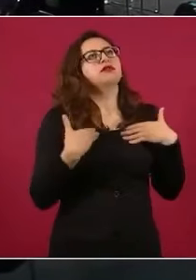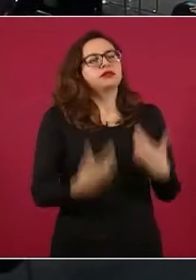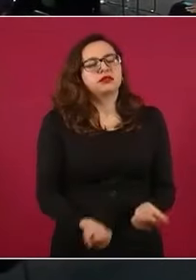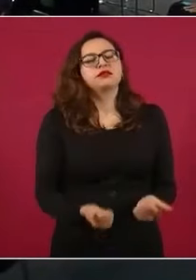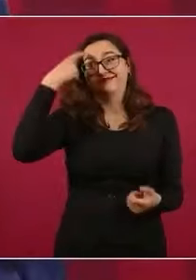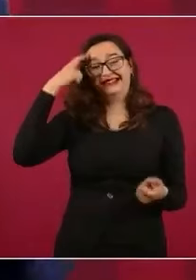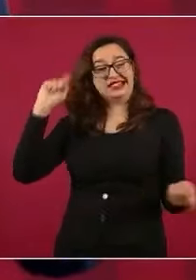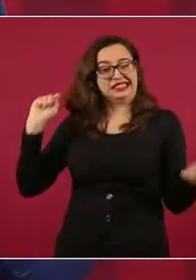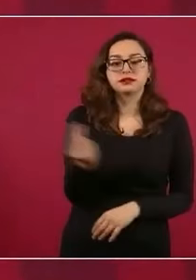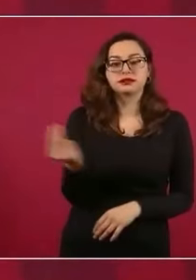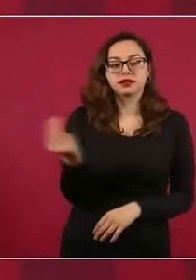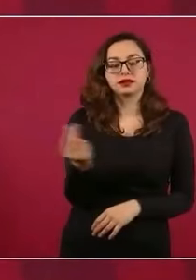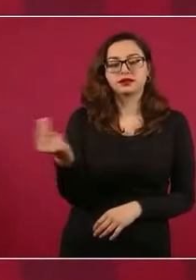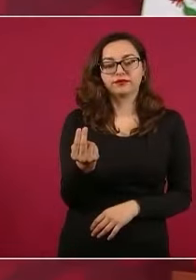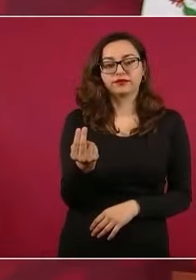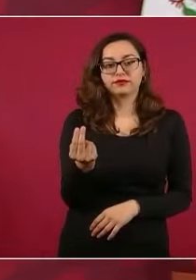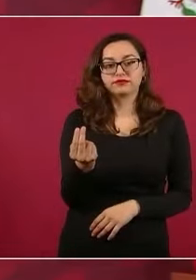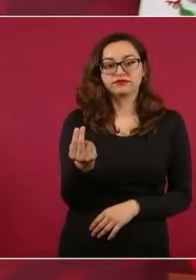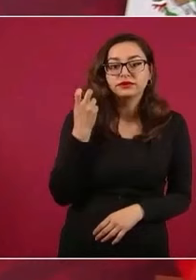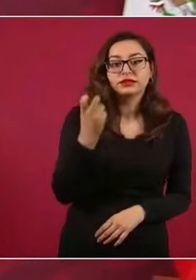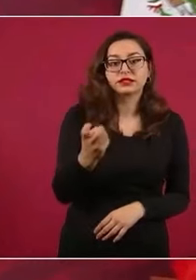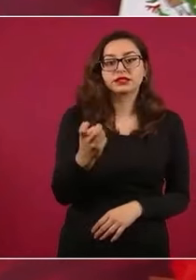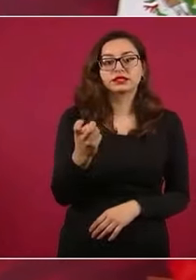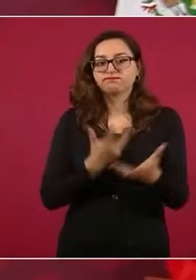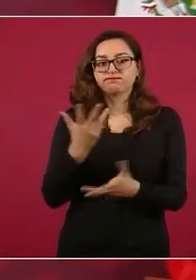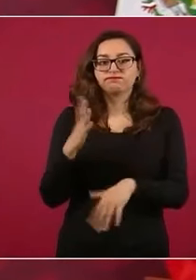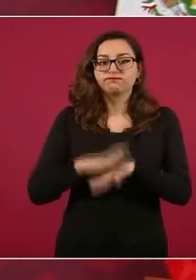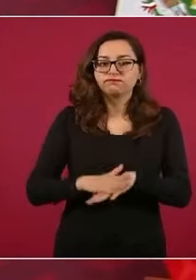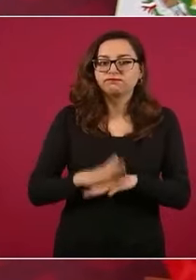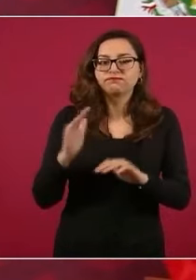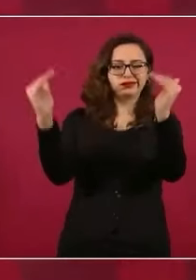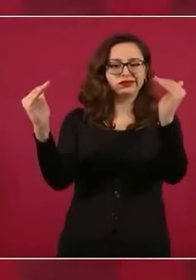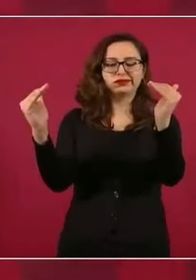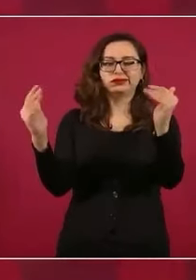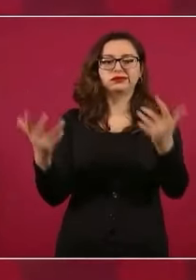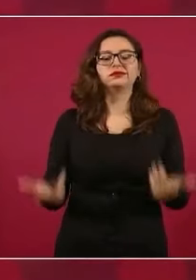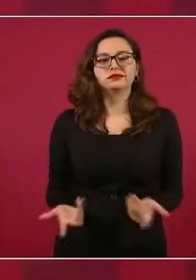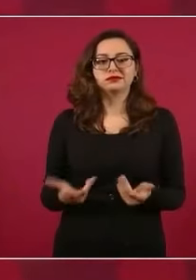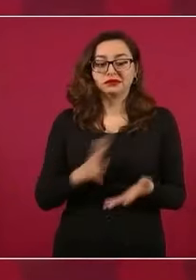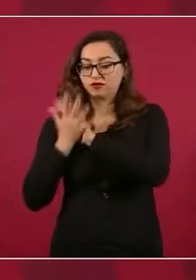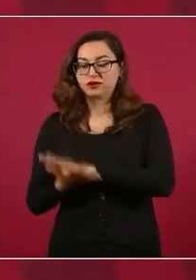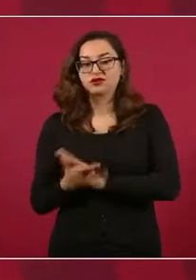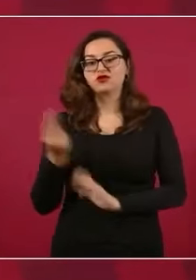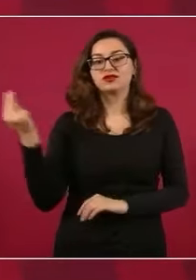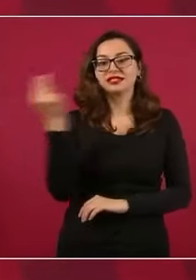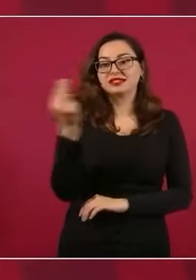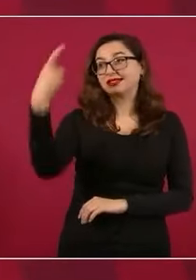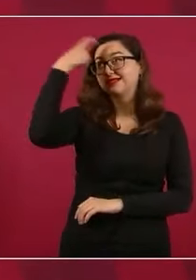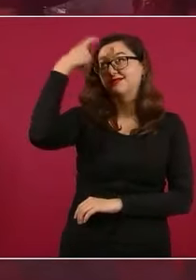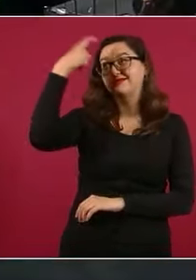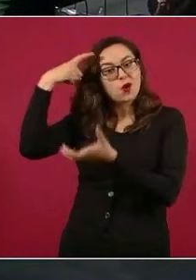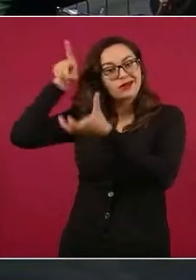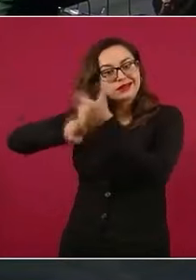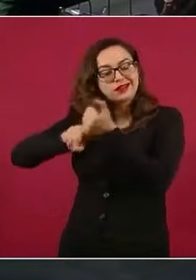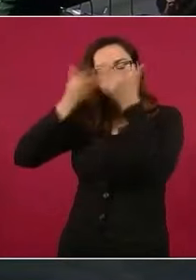mentalidad del pueblo, que es lo más avanzado en el proceso de transformación, la revolución de las